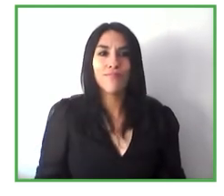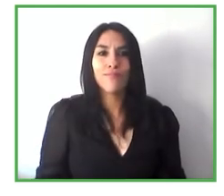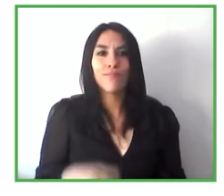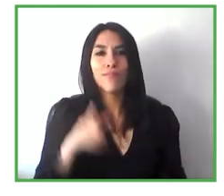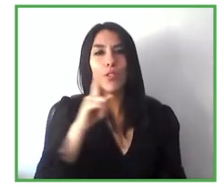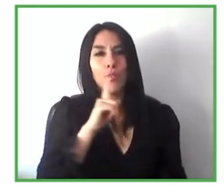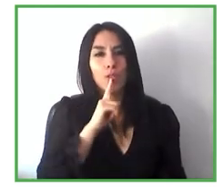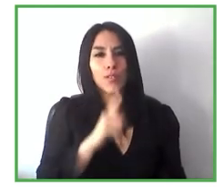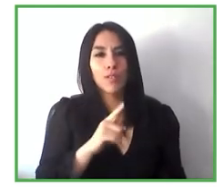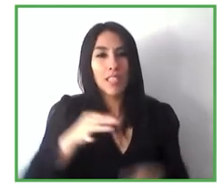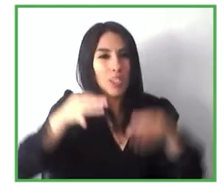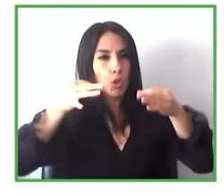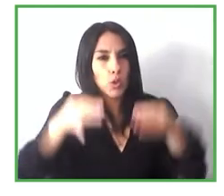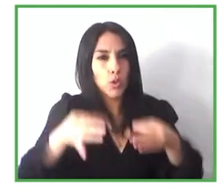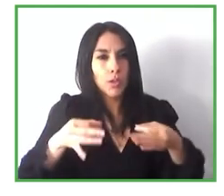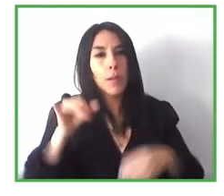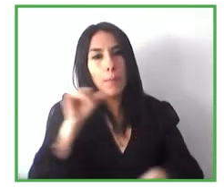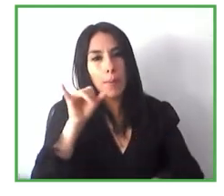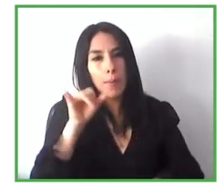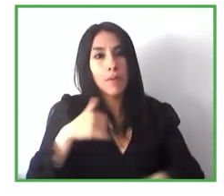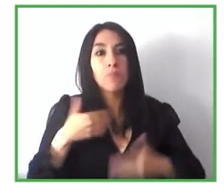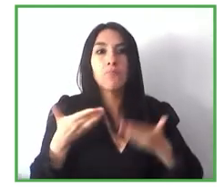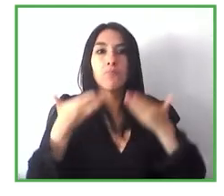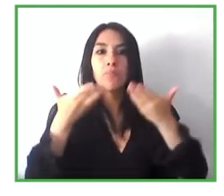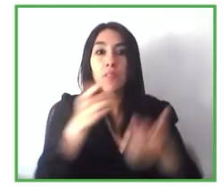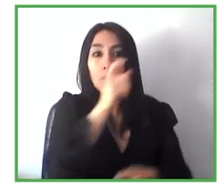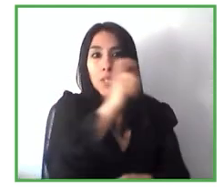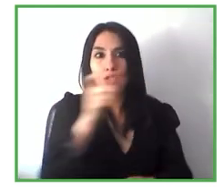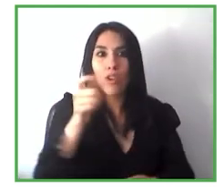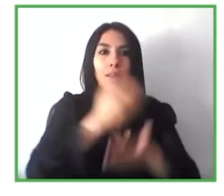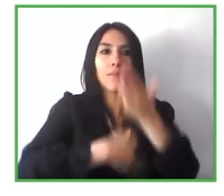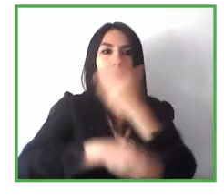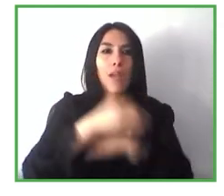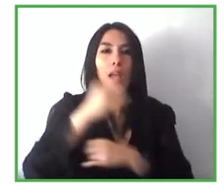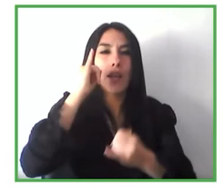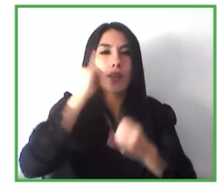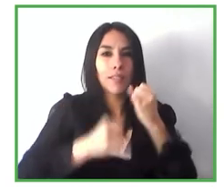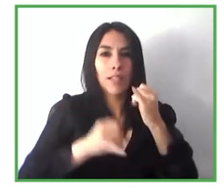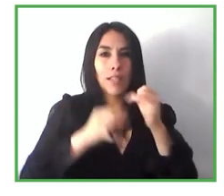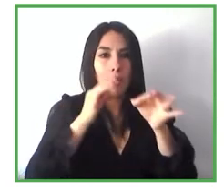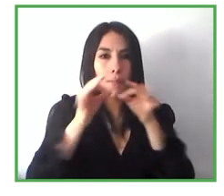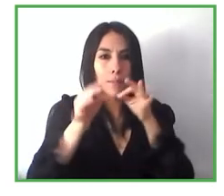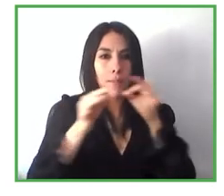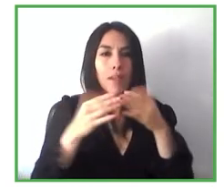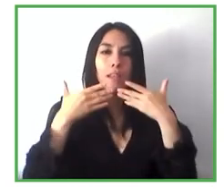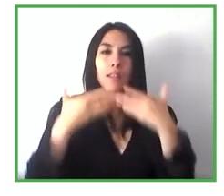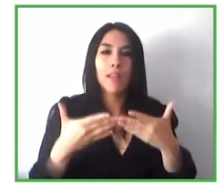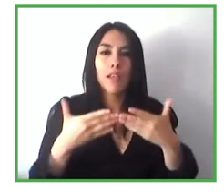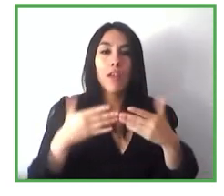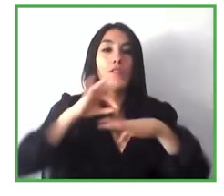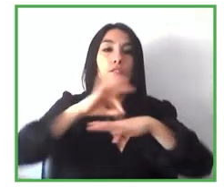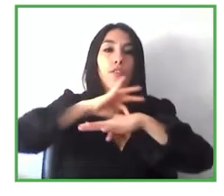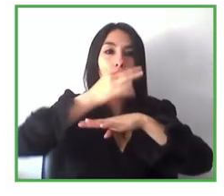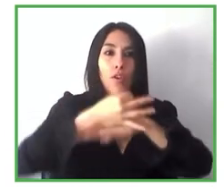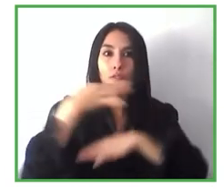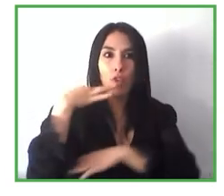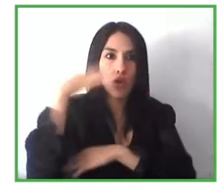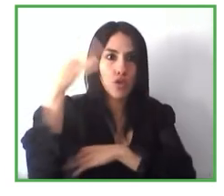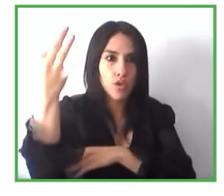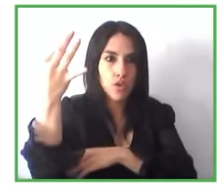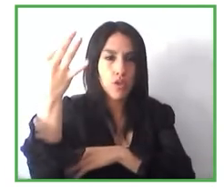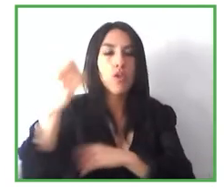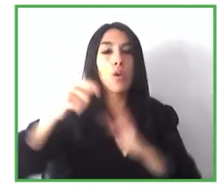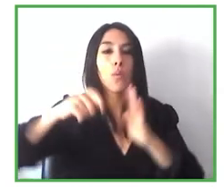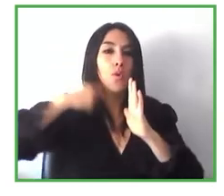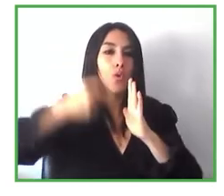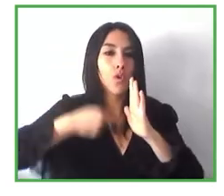discapacidad y finalmente bueno pues agradecer a la fundación Descúbreme Zero Project Chile por la invitación